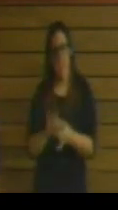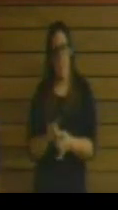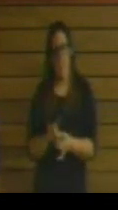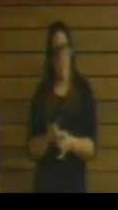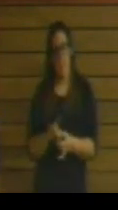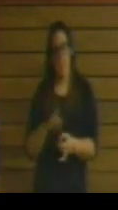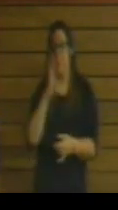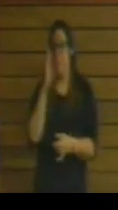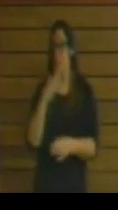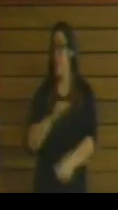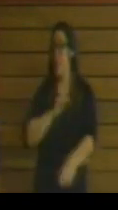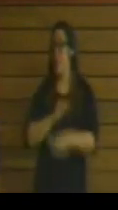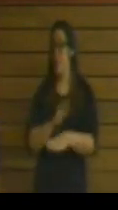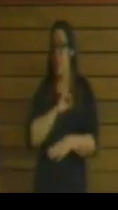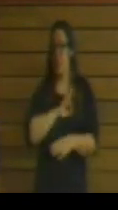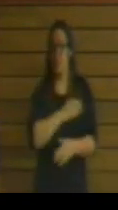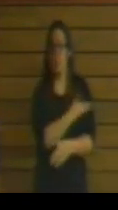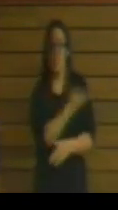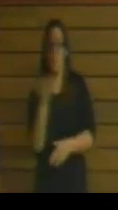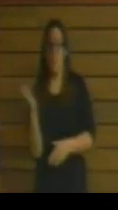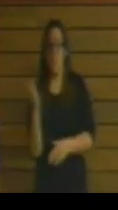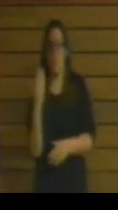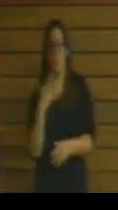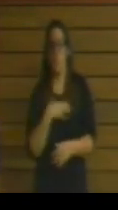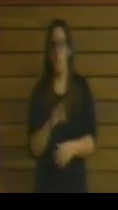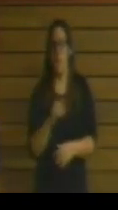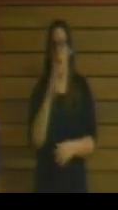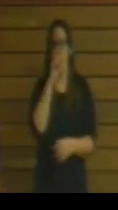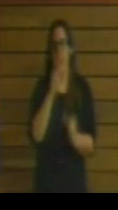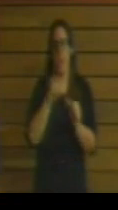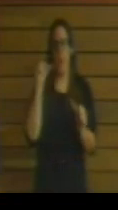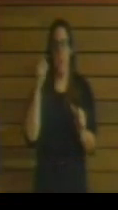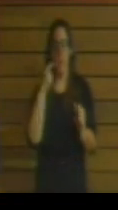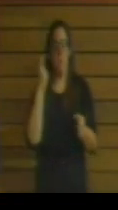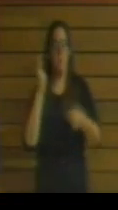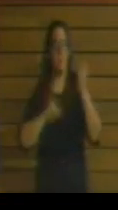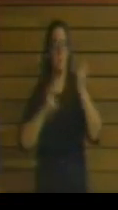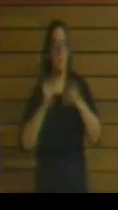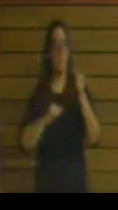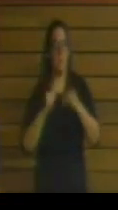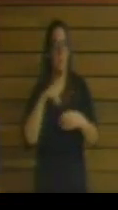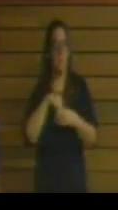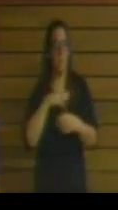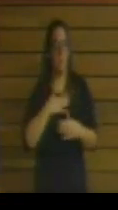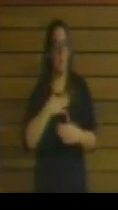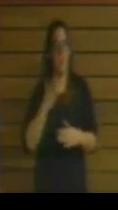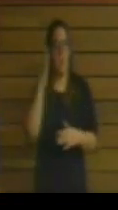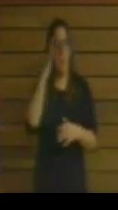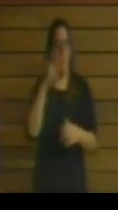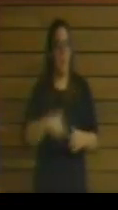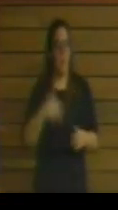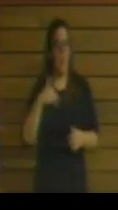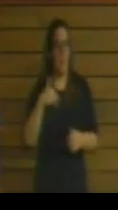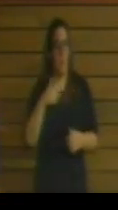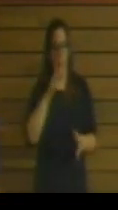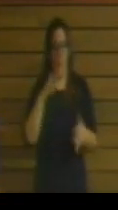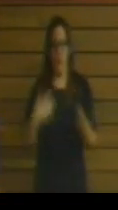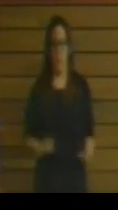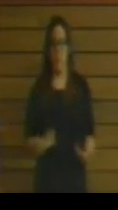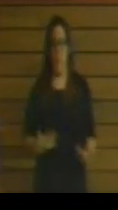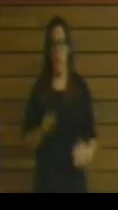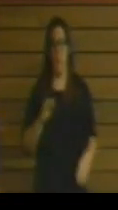señorías, y bastaría recordar o mirar los propios presupuestos generales de Navarra, en este momento, a día de hoy,